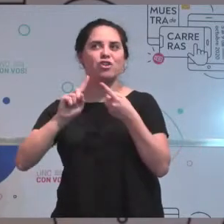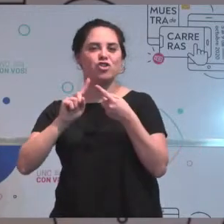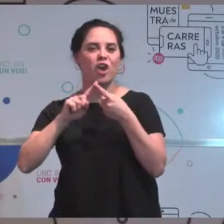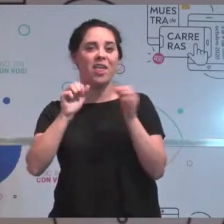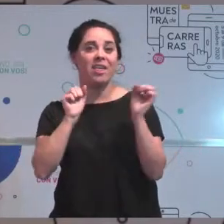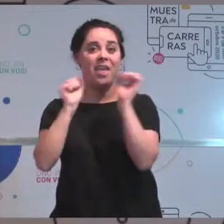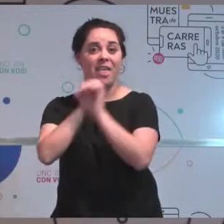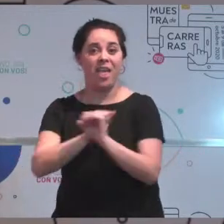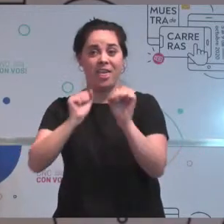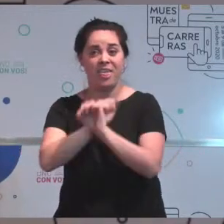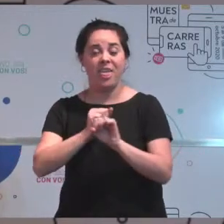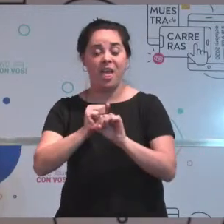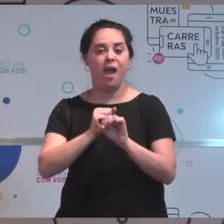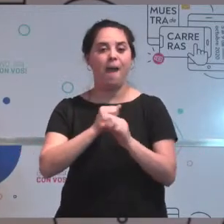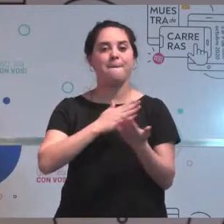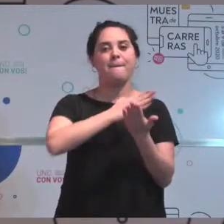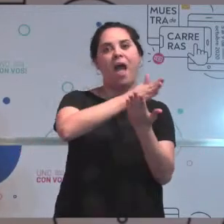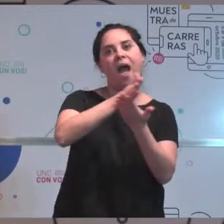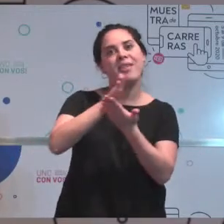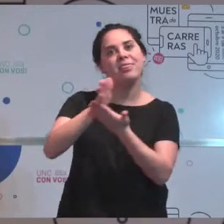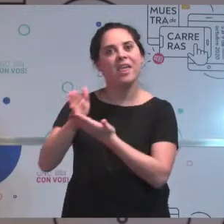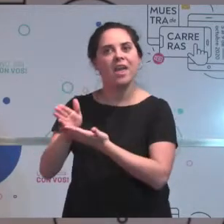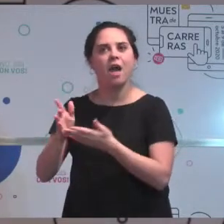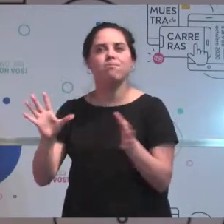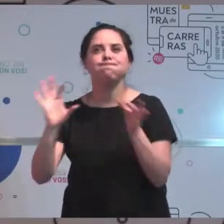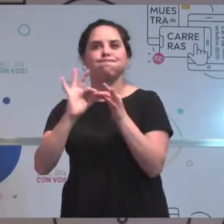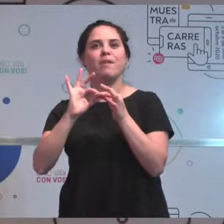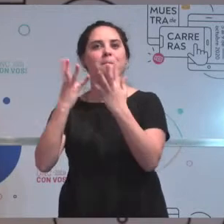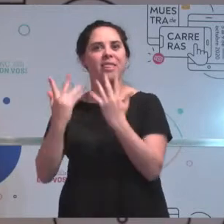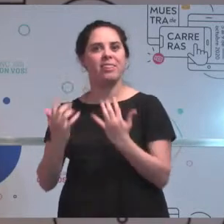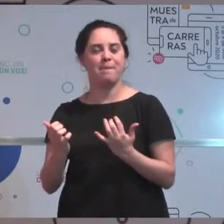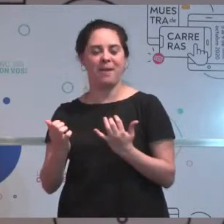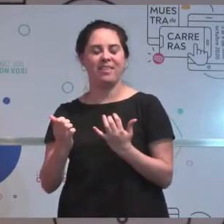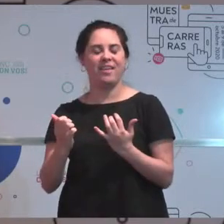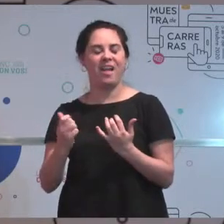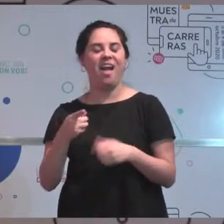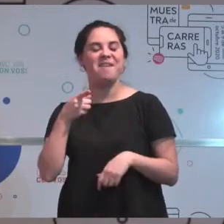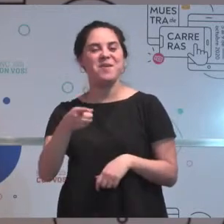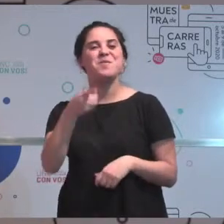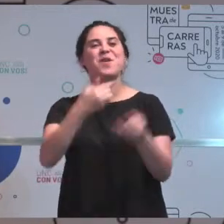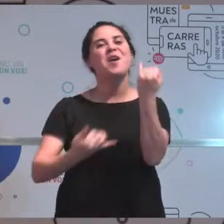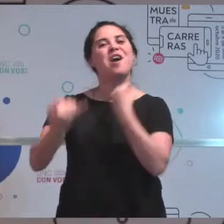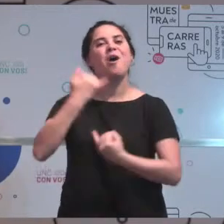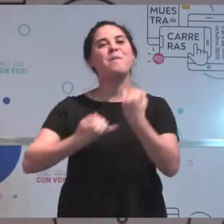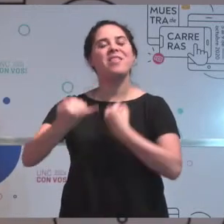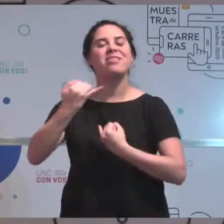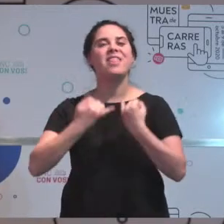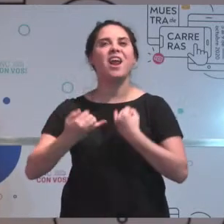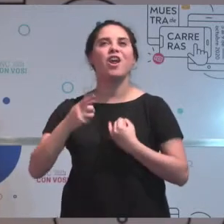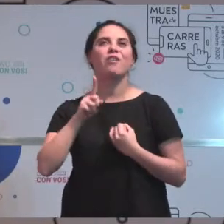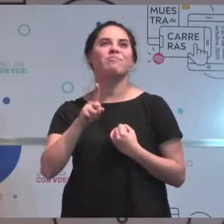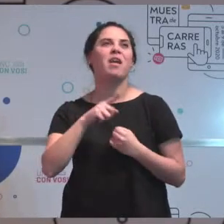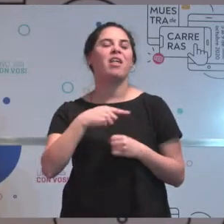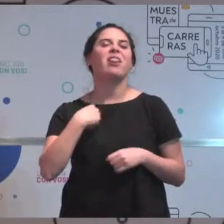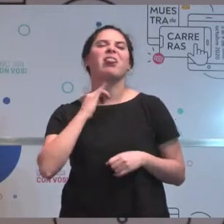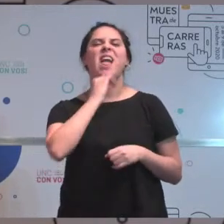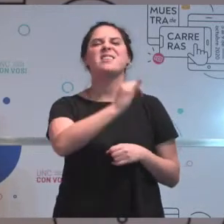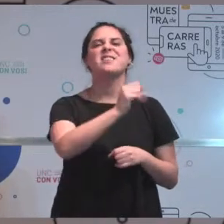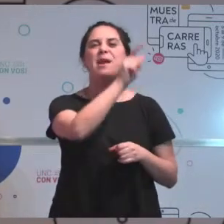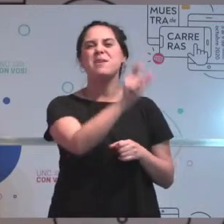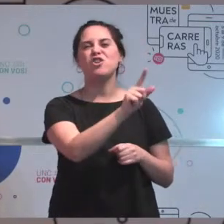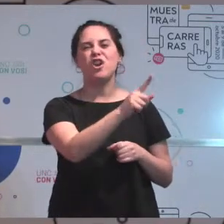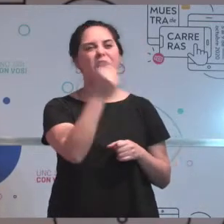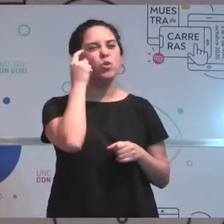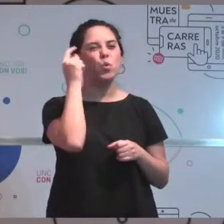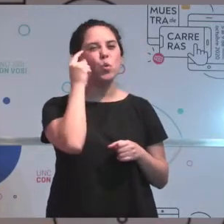función de determinadas materias más vinculadas con la matemática, ¿qué podrían comentarle o decirle a quien esté pensando hoy estudiar